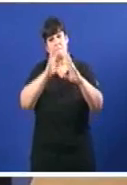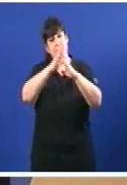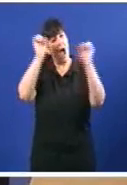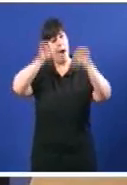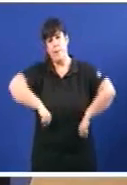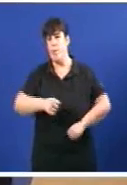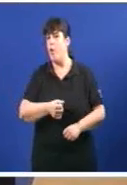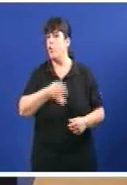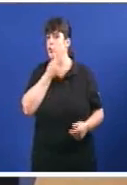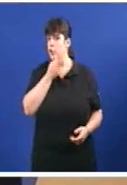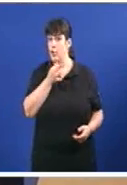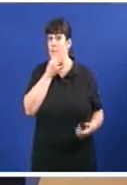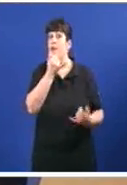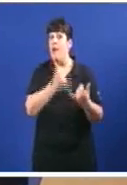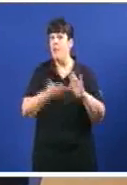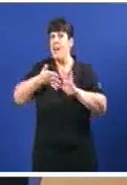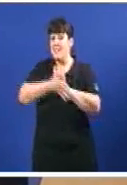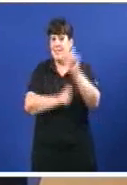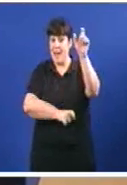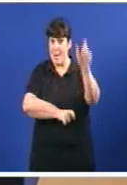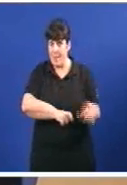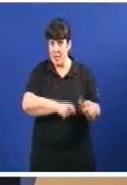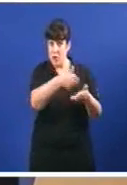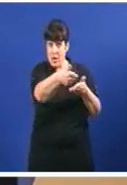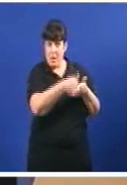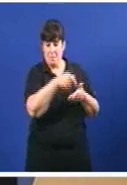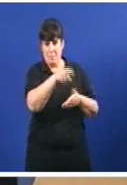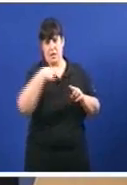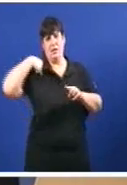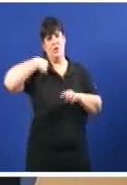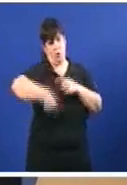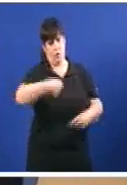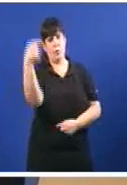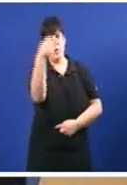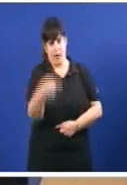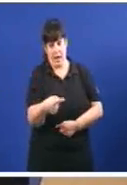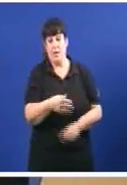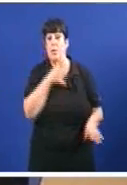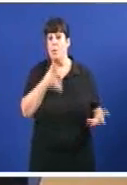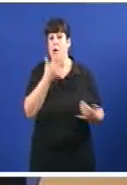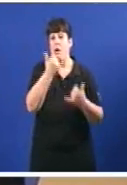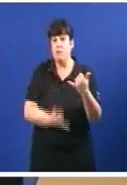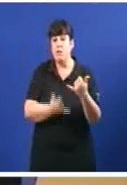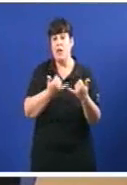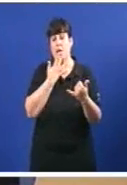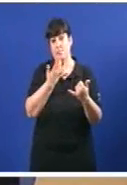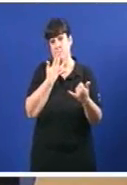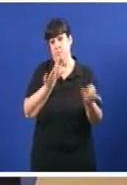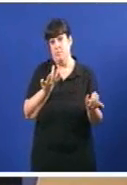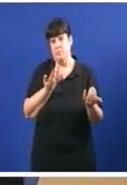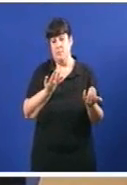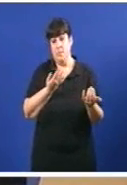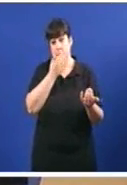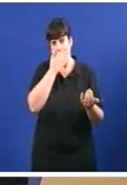causándole un persuizo a recurrente e, por eso, non é razonable di este xuiz o incumplimento dado